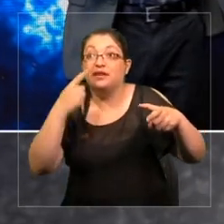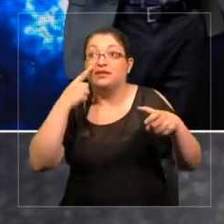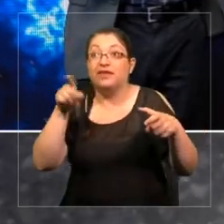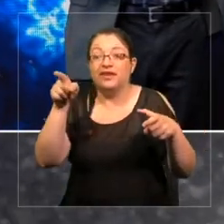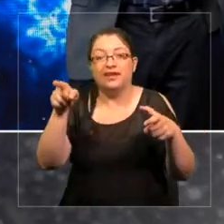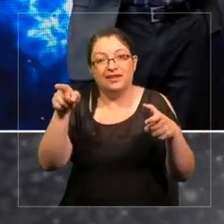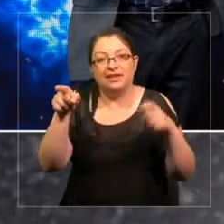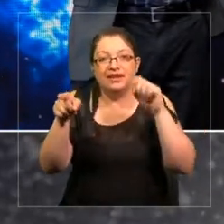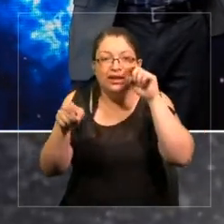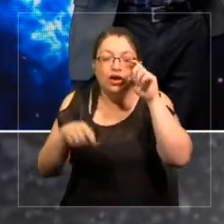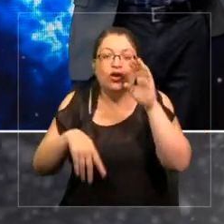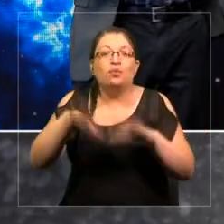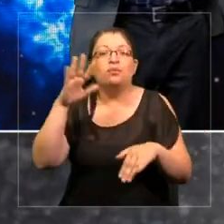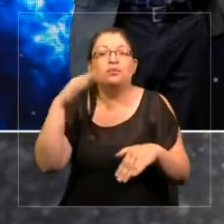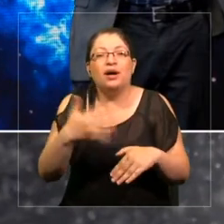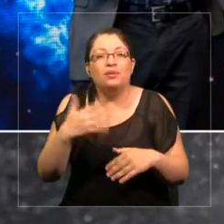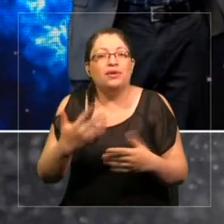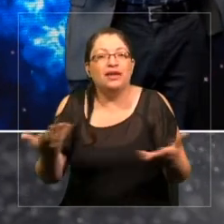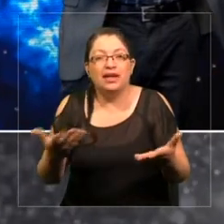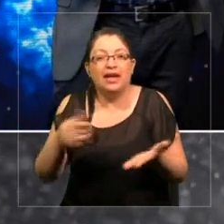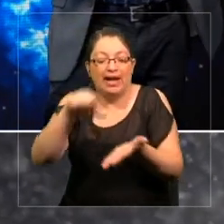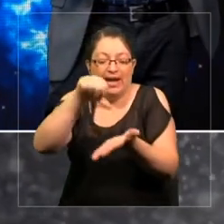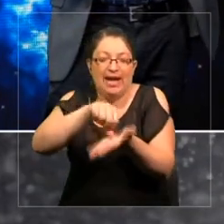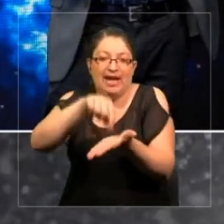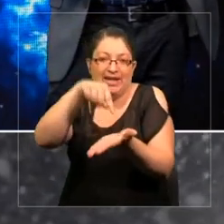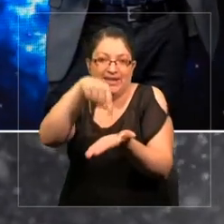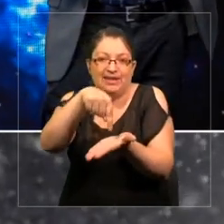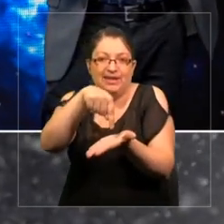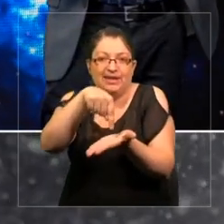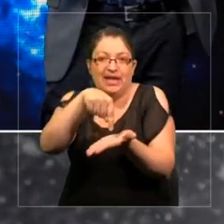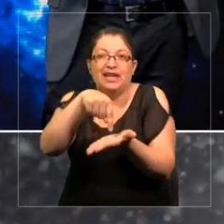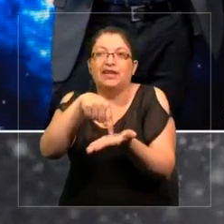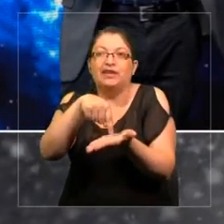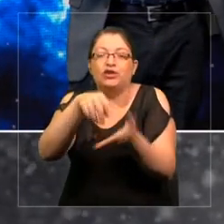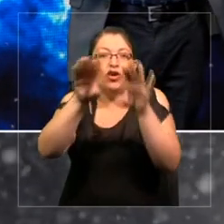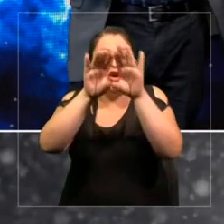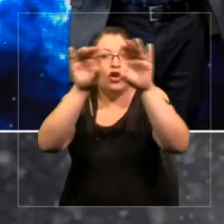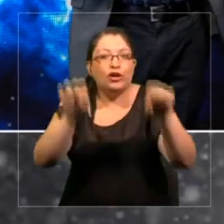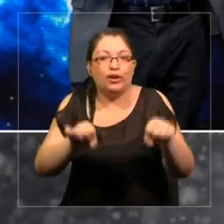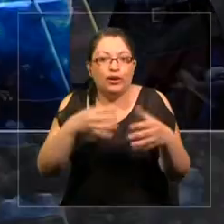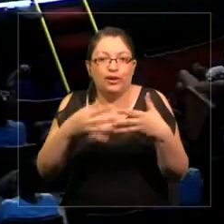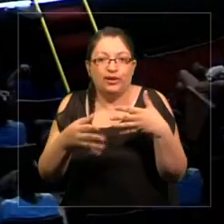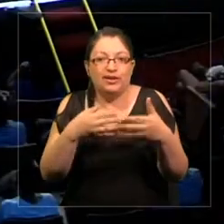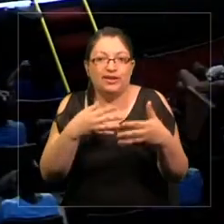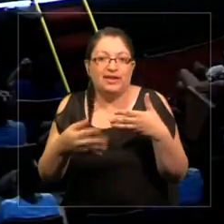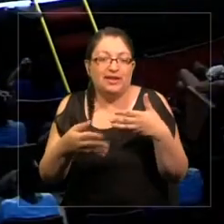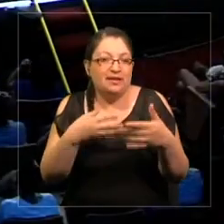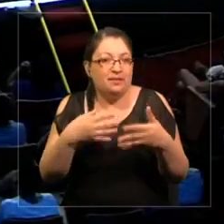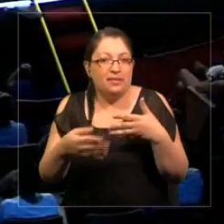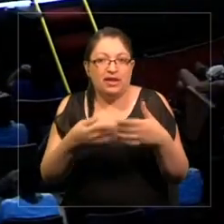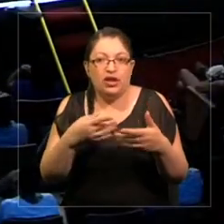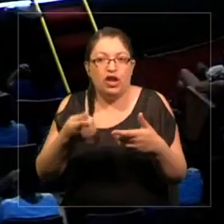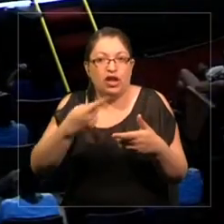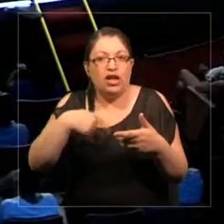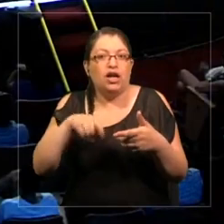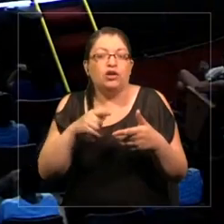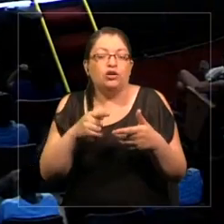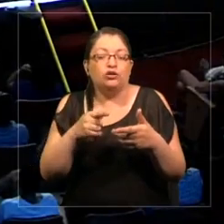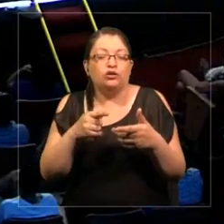aquí, lo más importante está en el centro. Los sistemas naturales de los que nosotros dependemos.